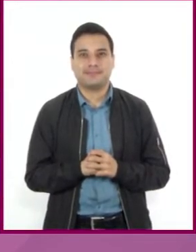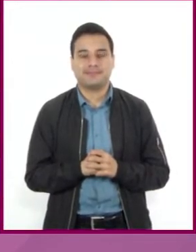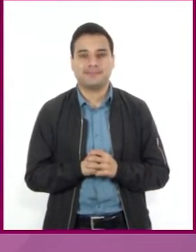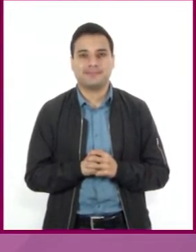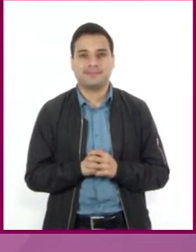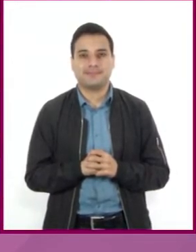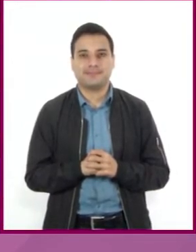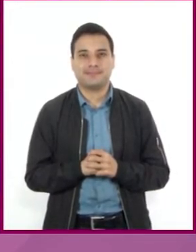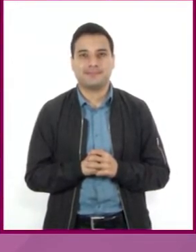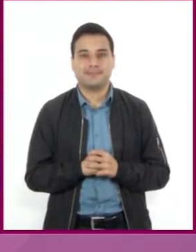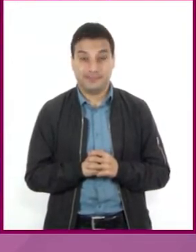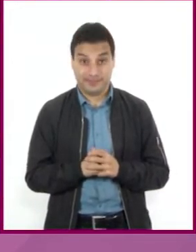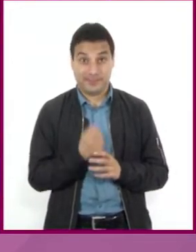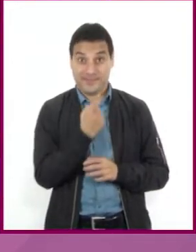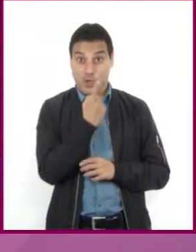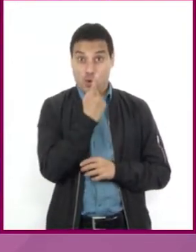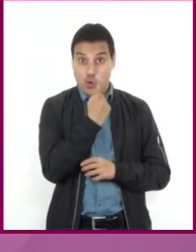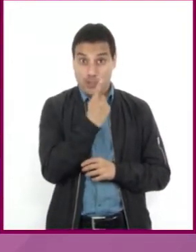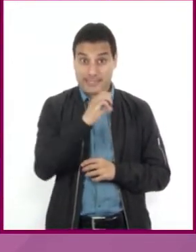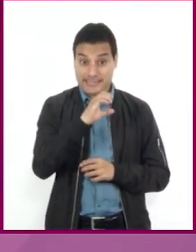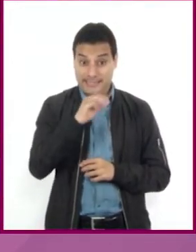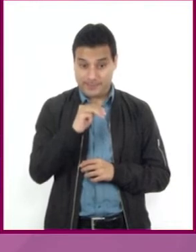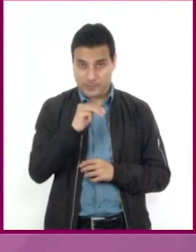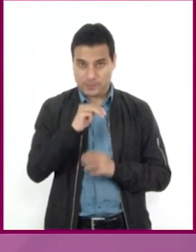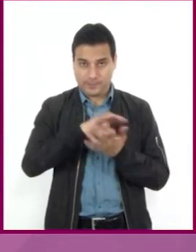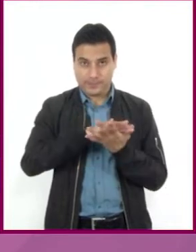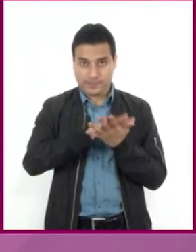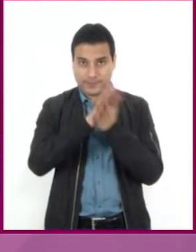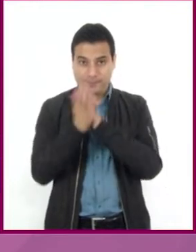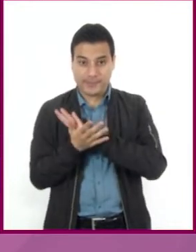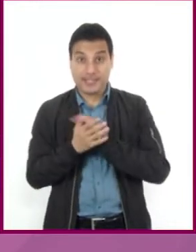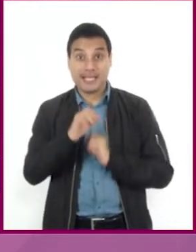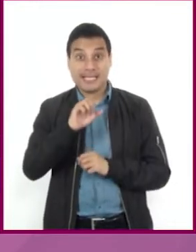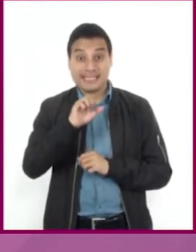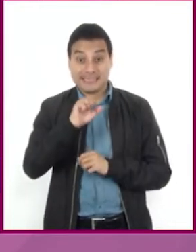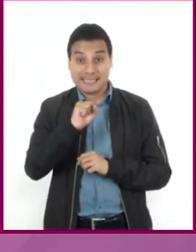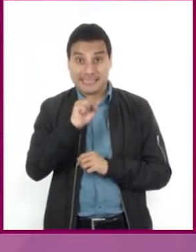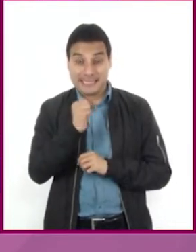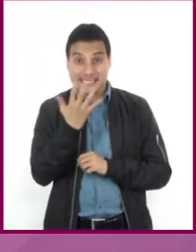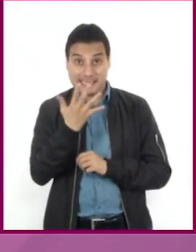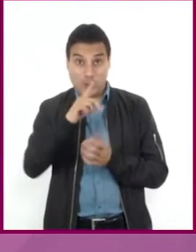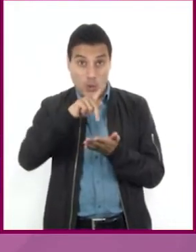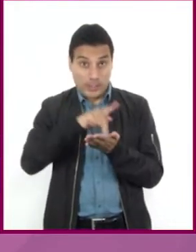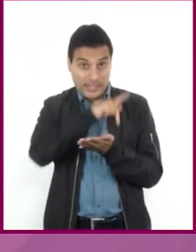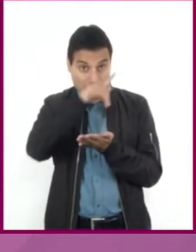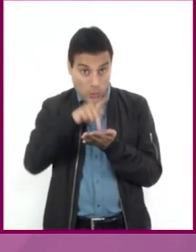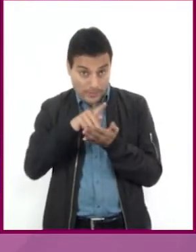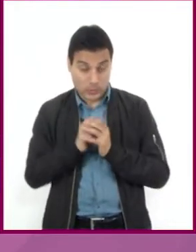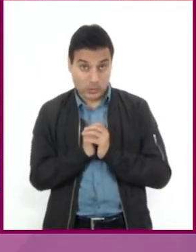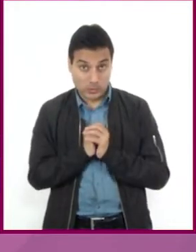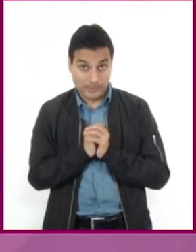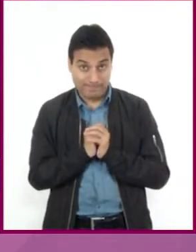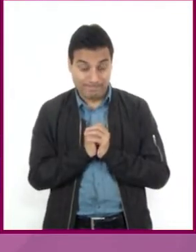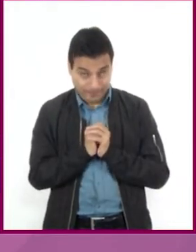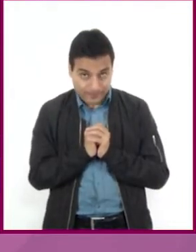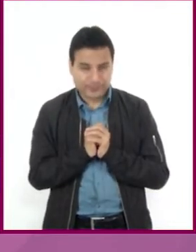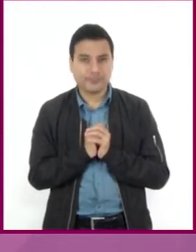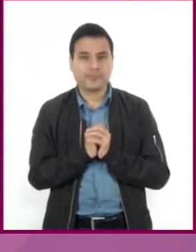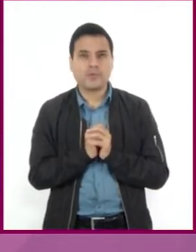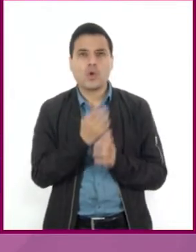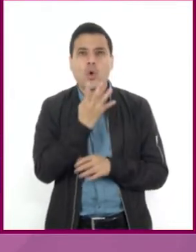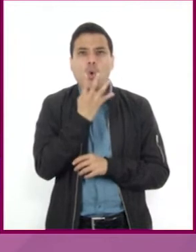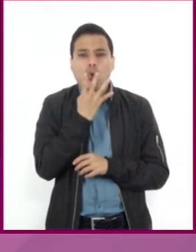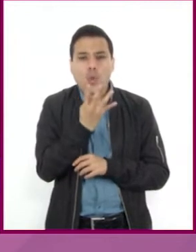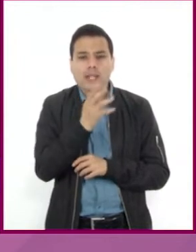Si un centímetro representa 65 kilómetros, de acuerdo con la escala gráfica del mapa, 4